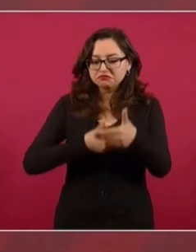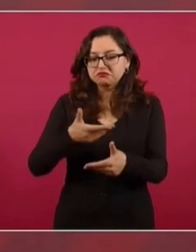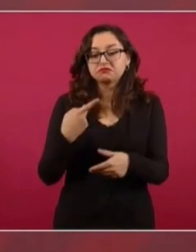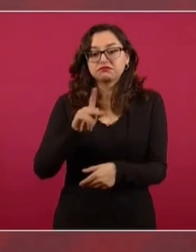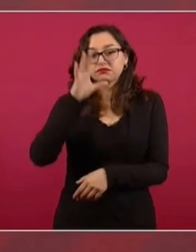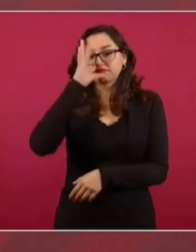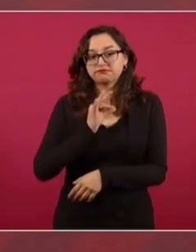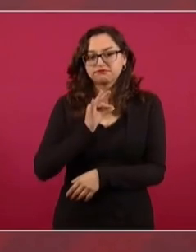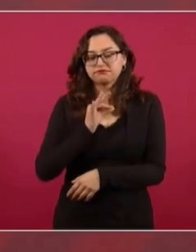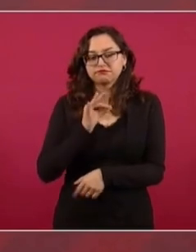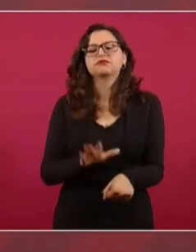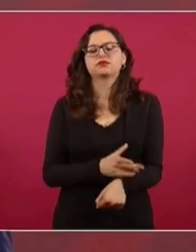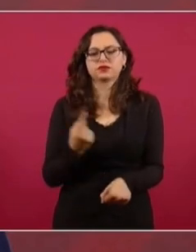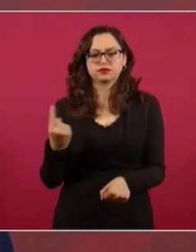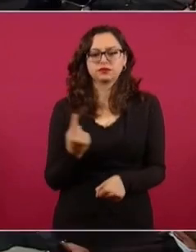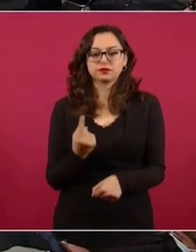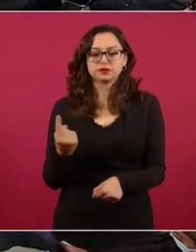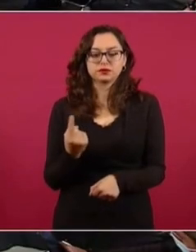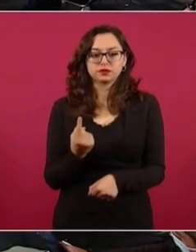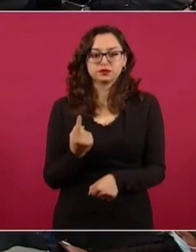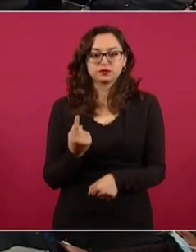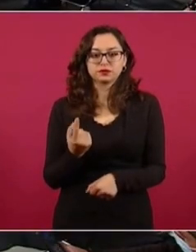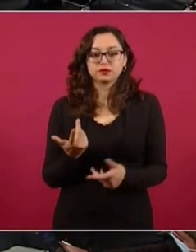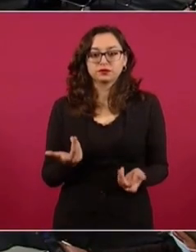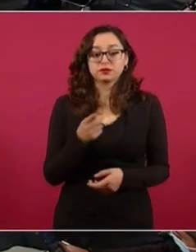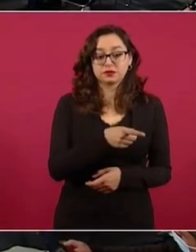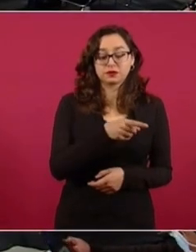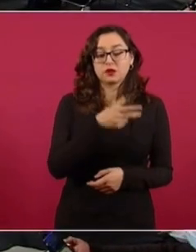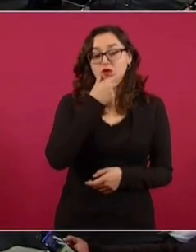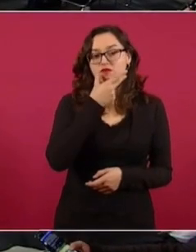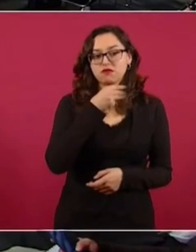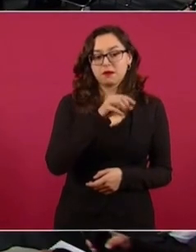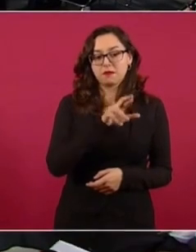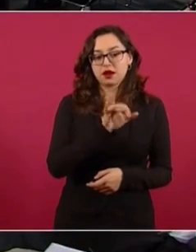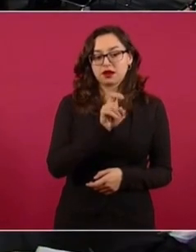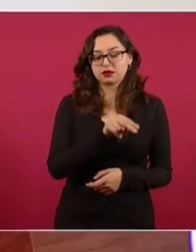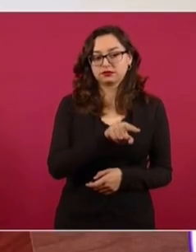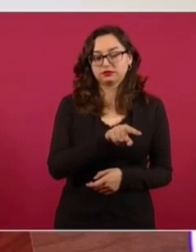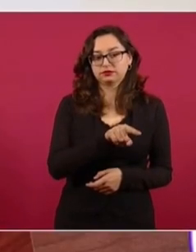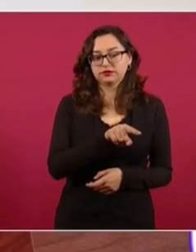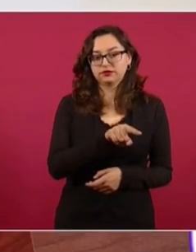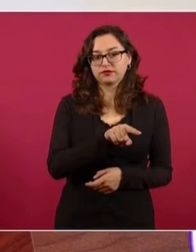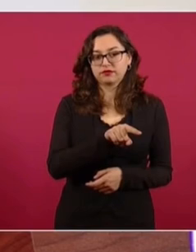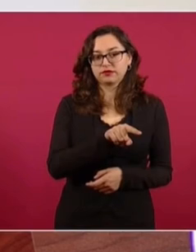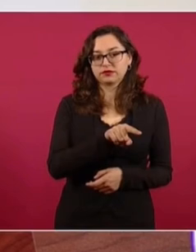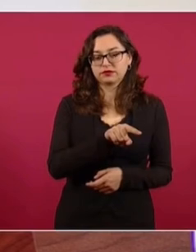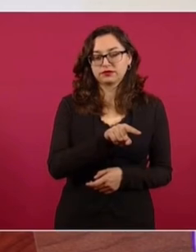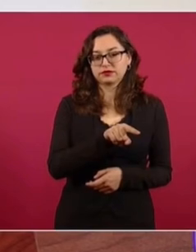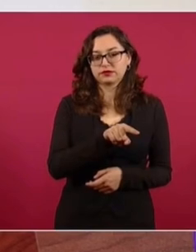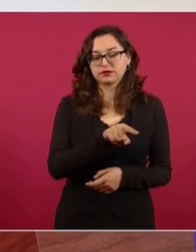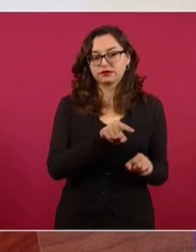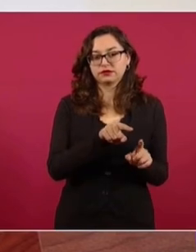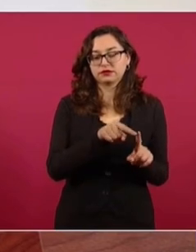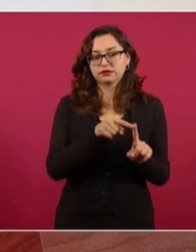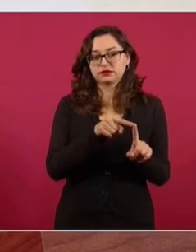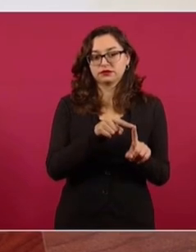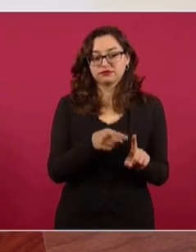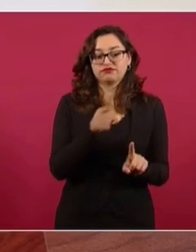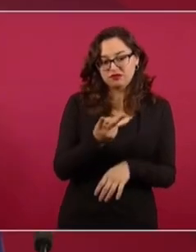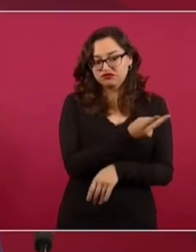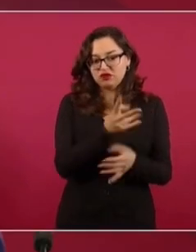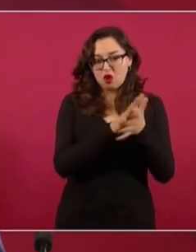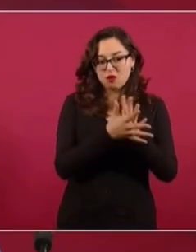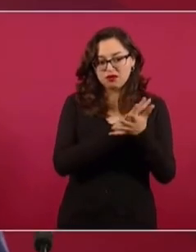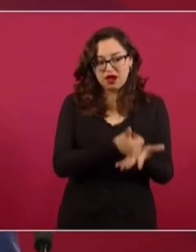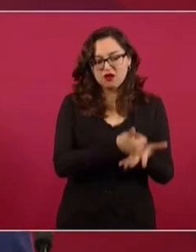porque Marín le ayudó en el fraude a